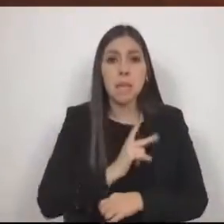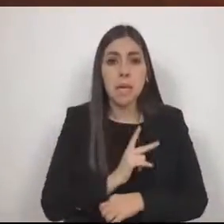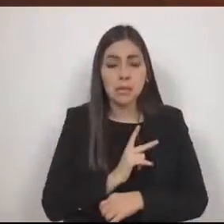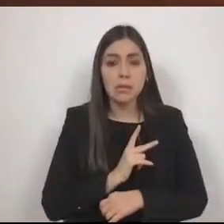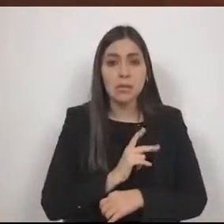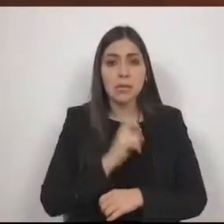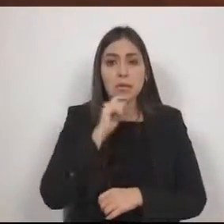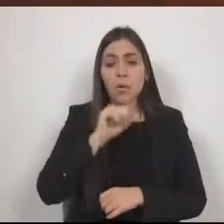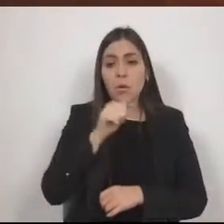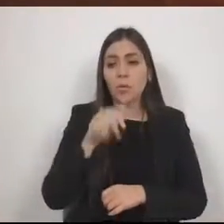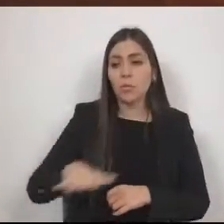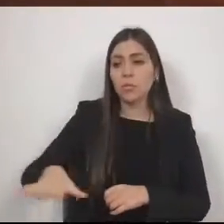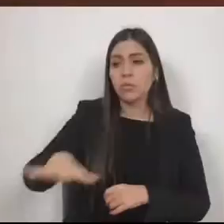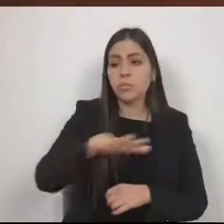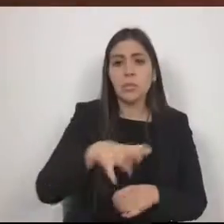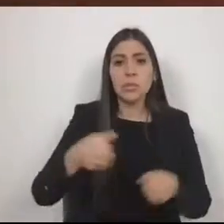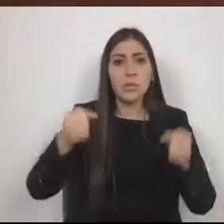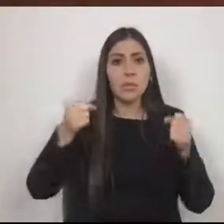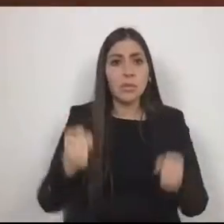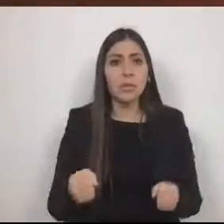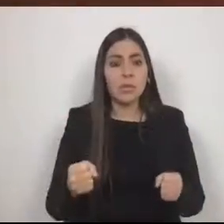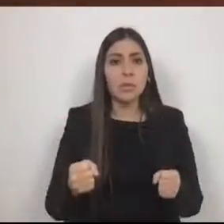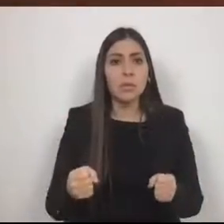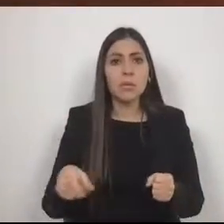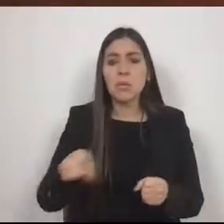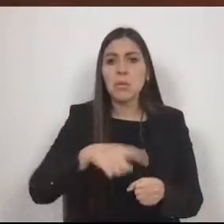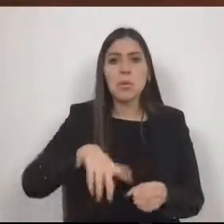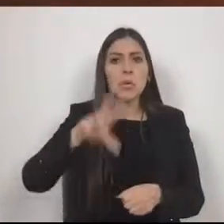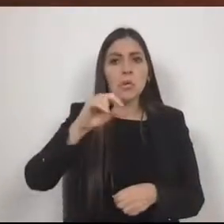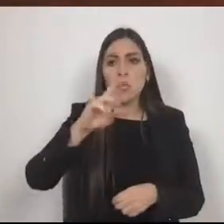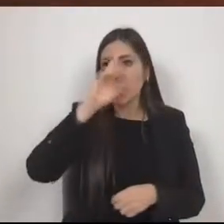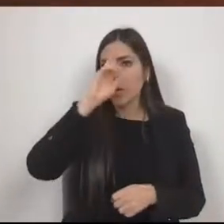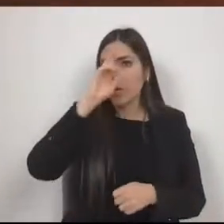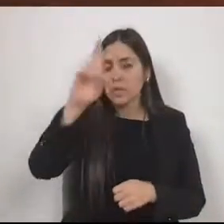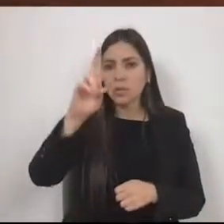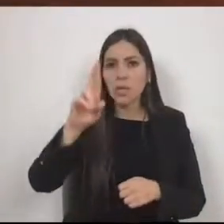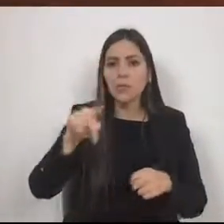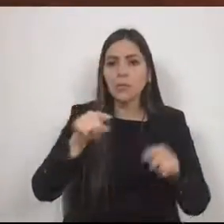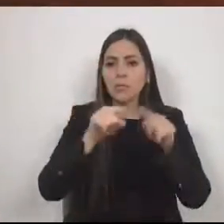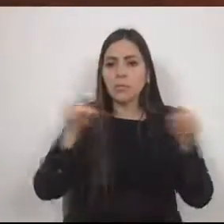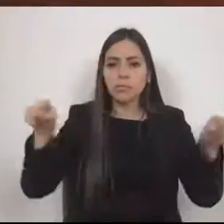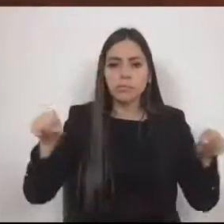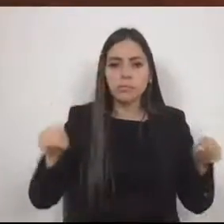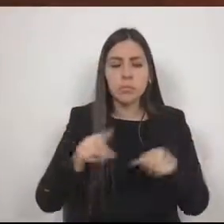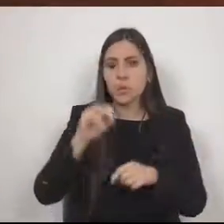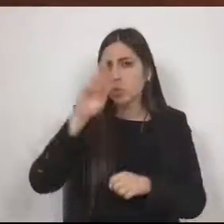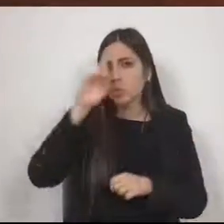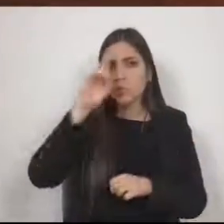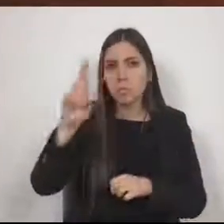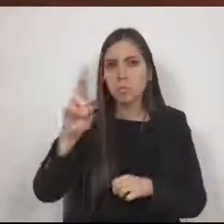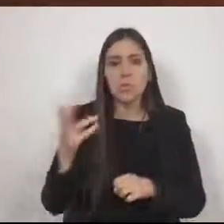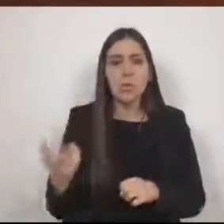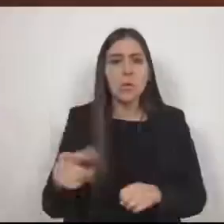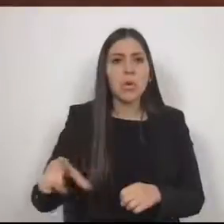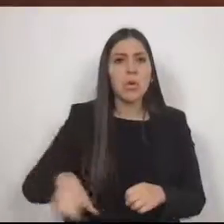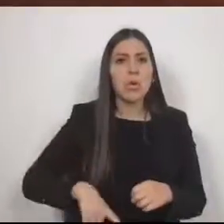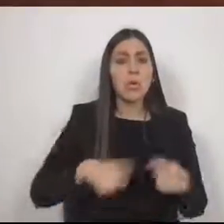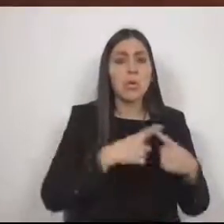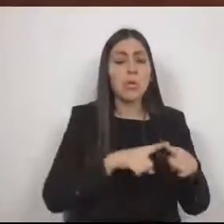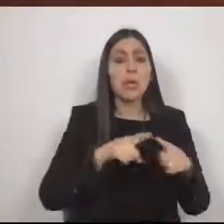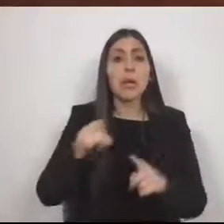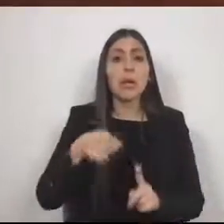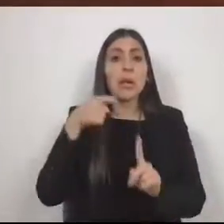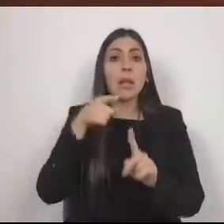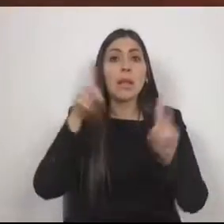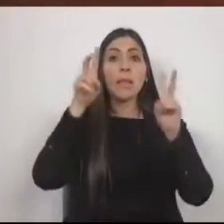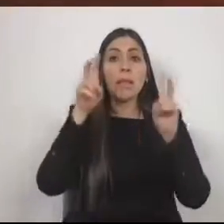seguridad que al final de cuentas no se respetó por los diferentes gobiernos, no es un tema de un partido, es un tema